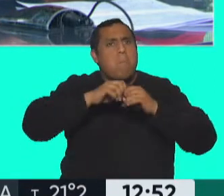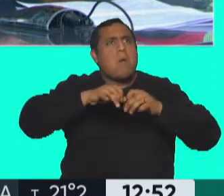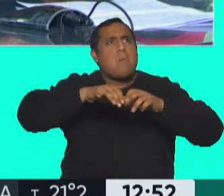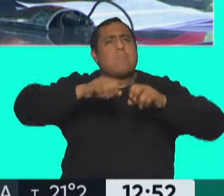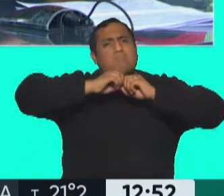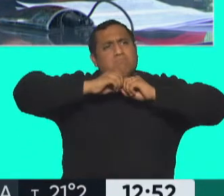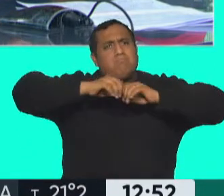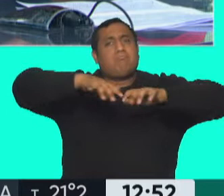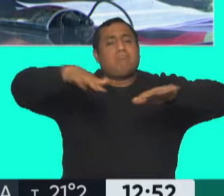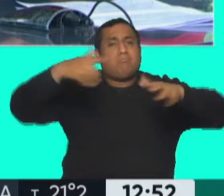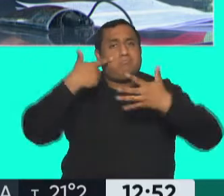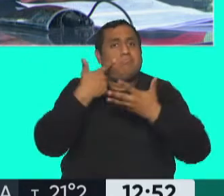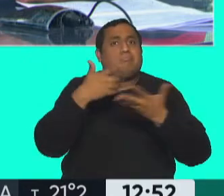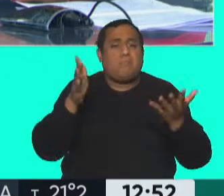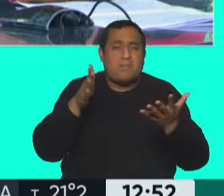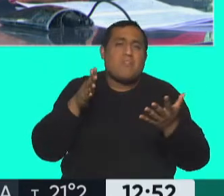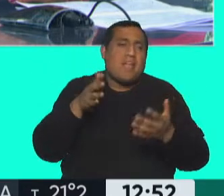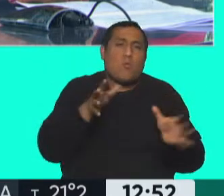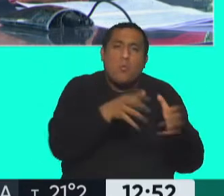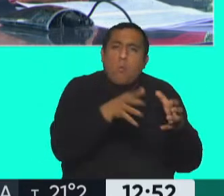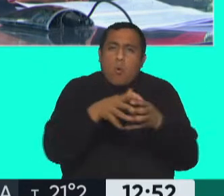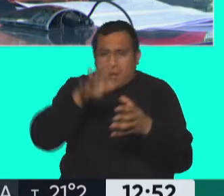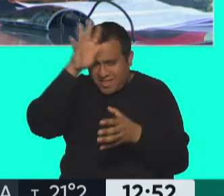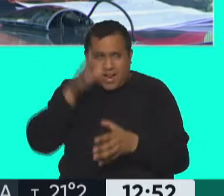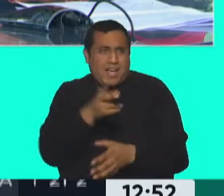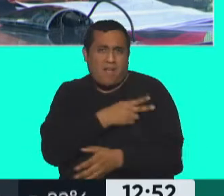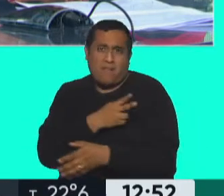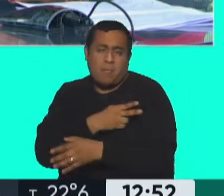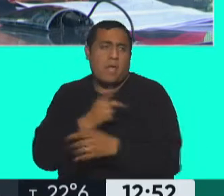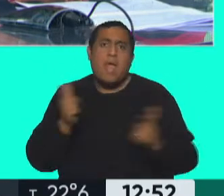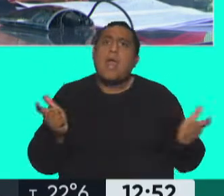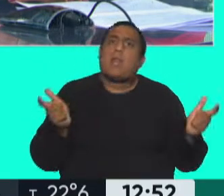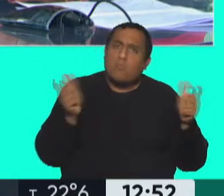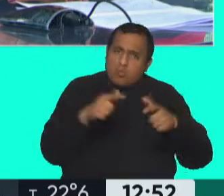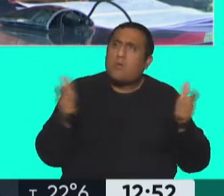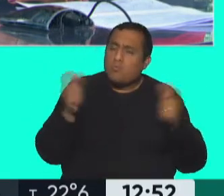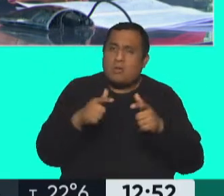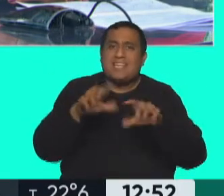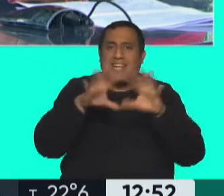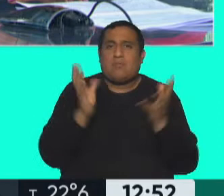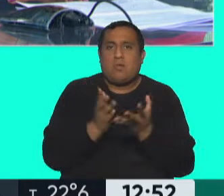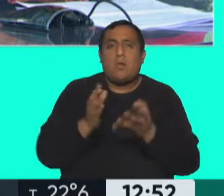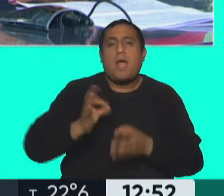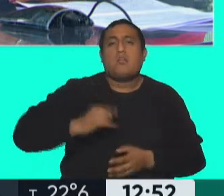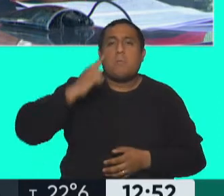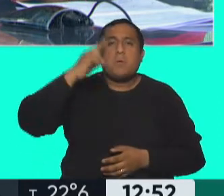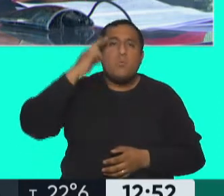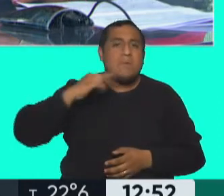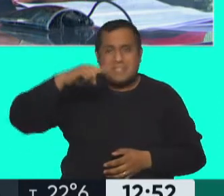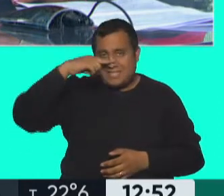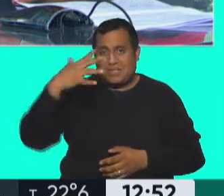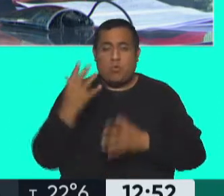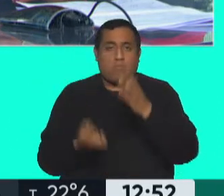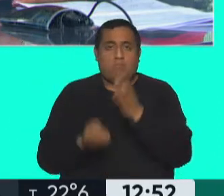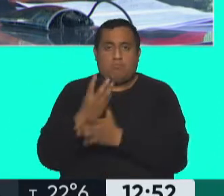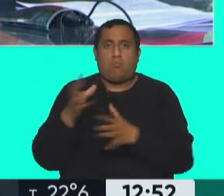para que los grandes jefes pudieran reunirse, hacer reuniones internacionales. Y en 1975 fundaron un